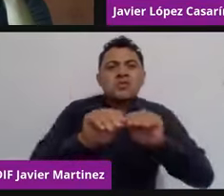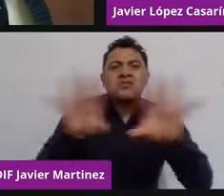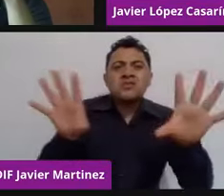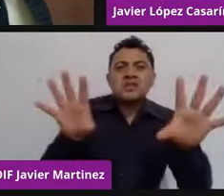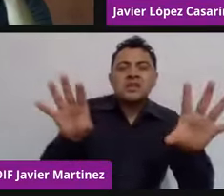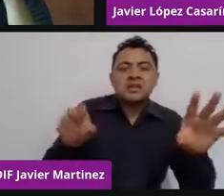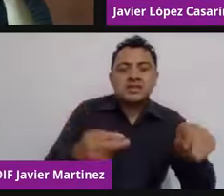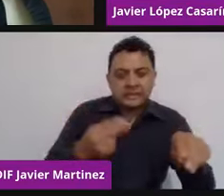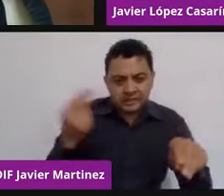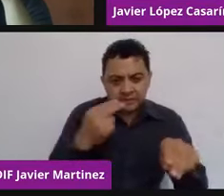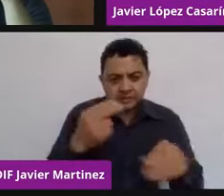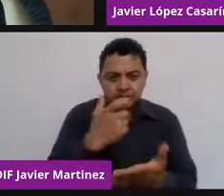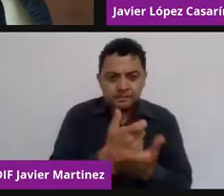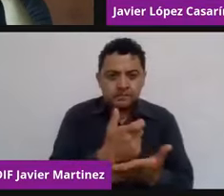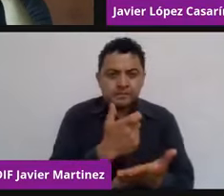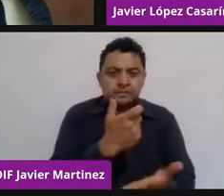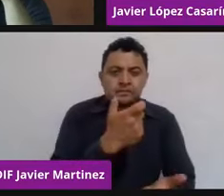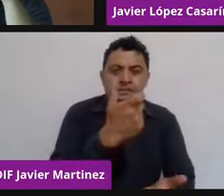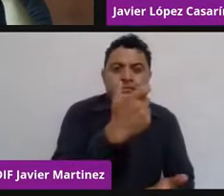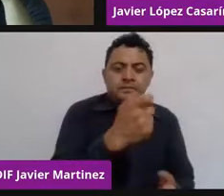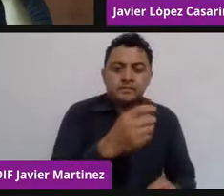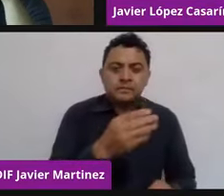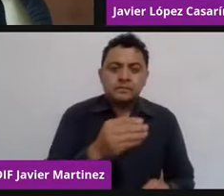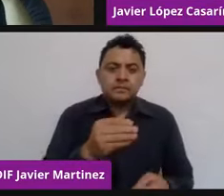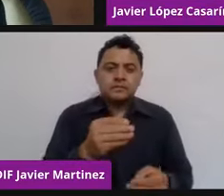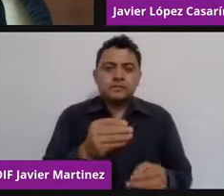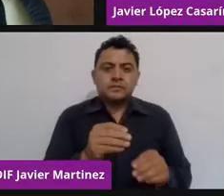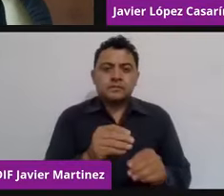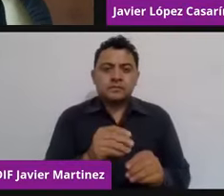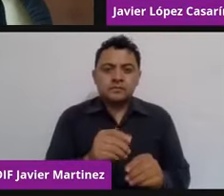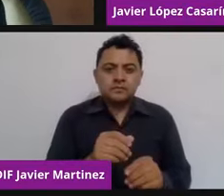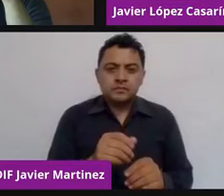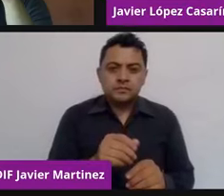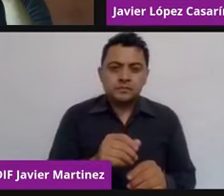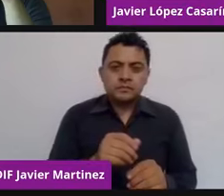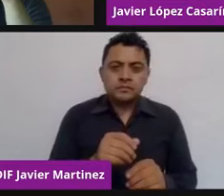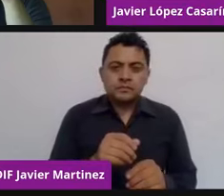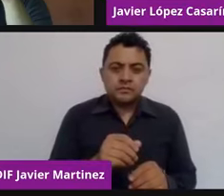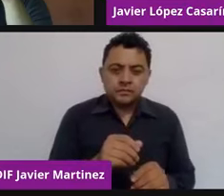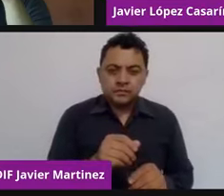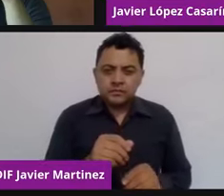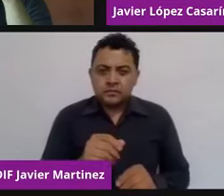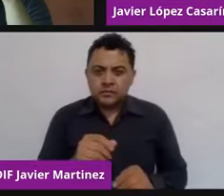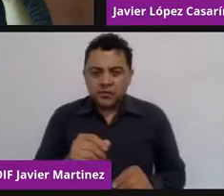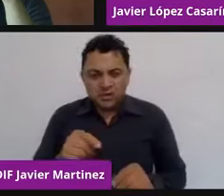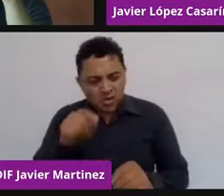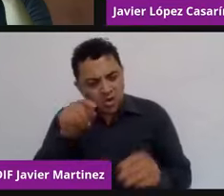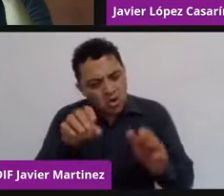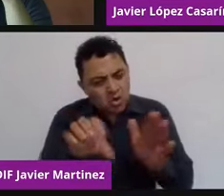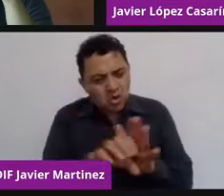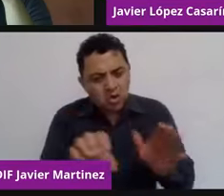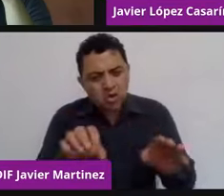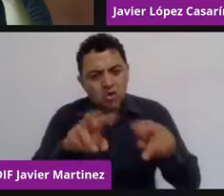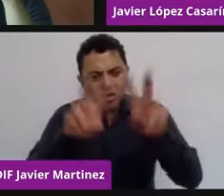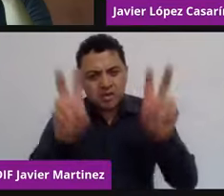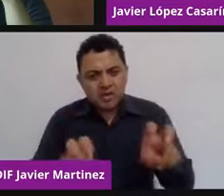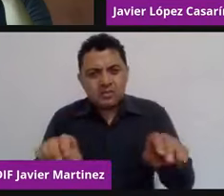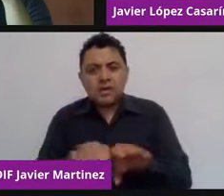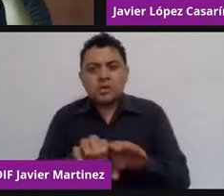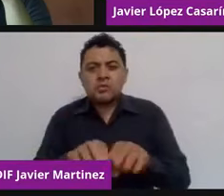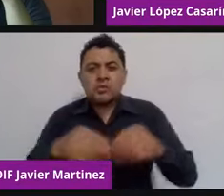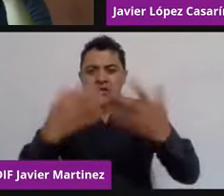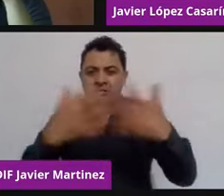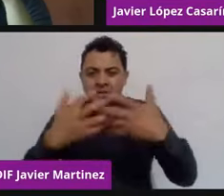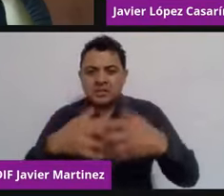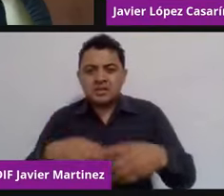que entender qué es lo que la gente está opinando de mí como empresa, con mis políticas, con mi reacción